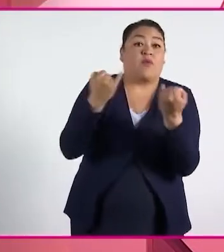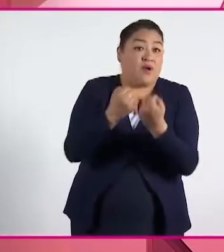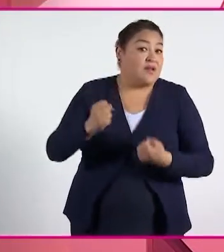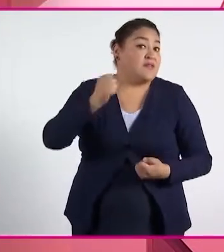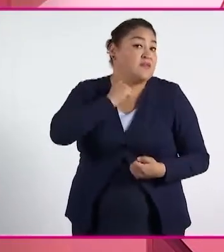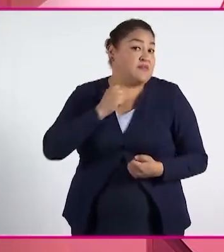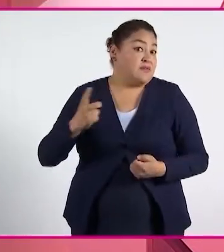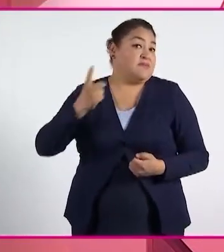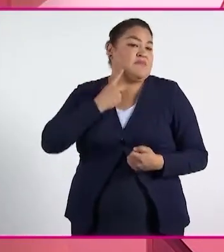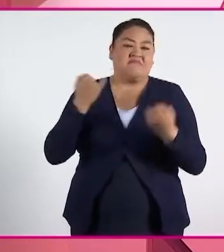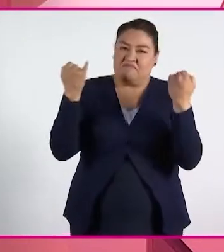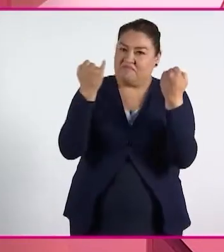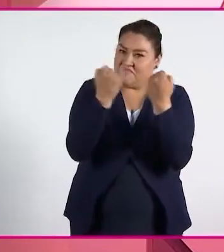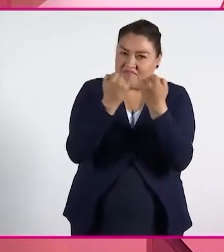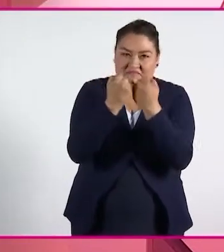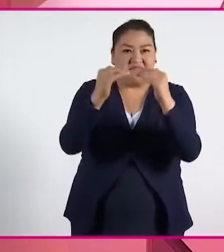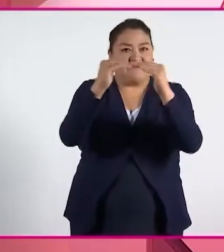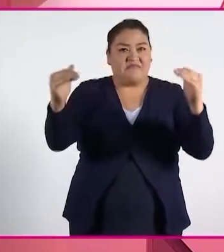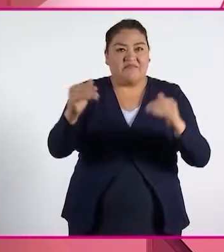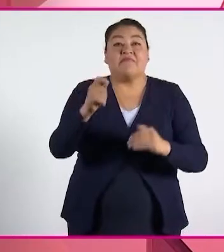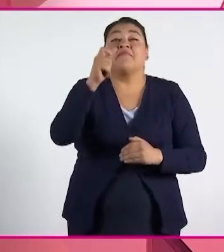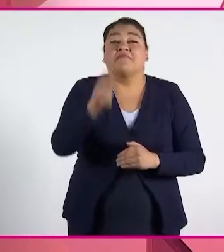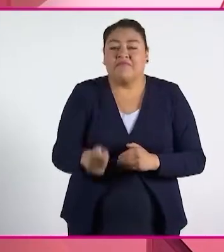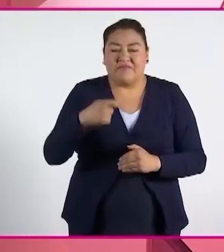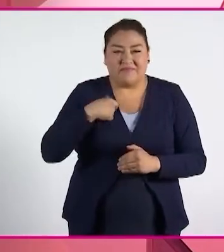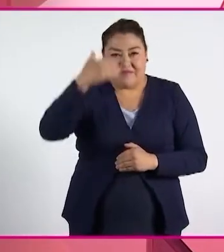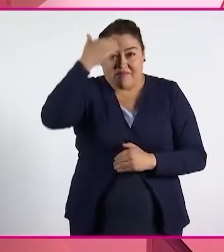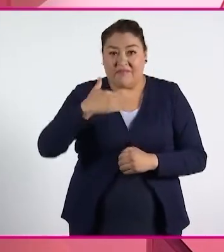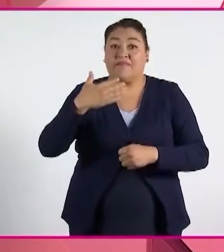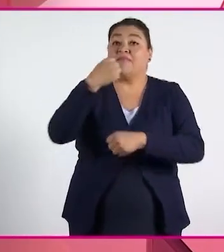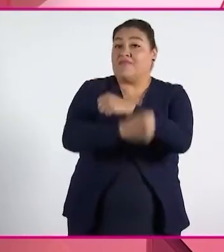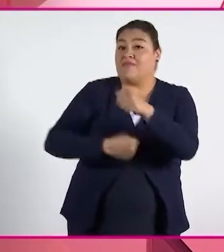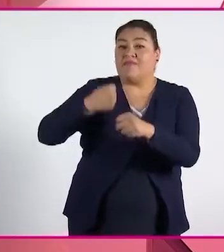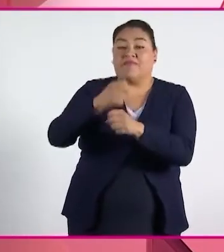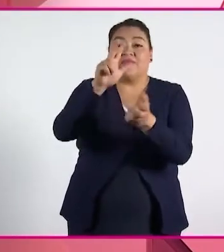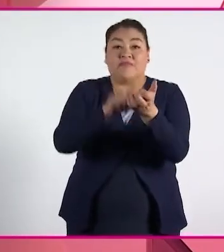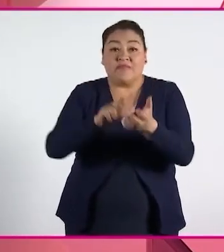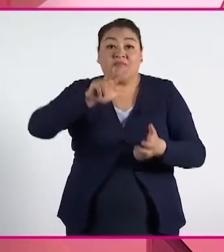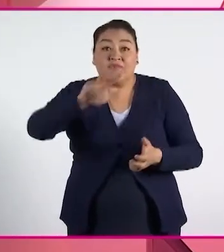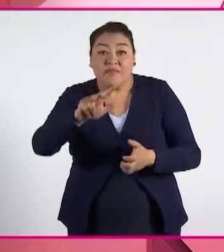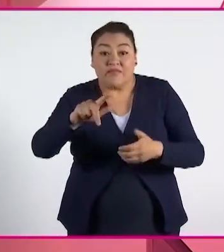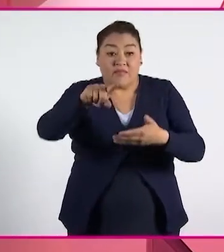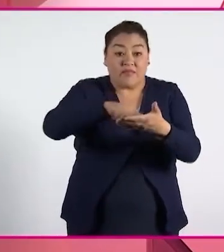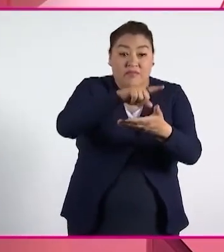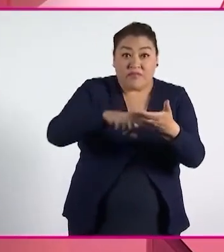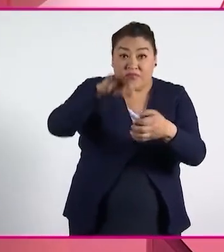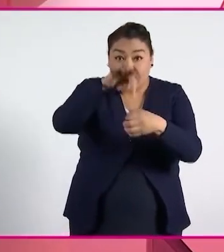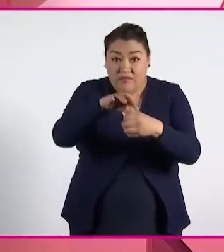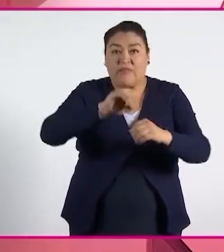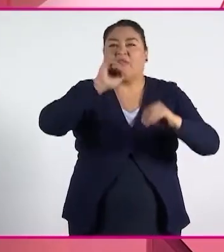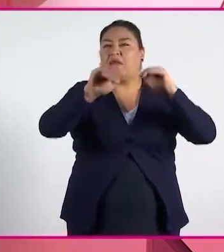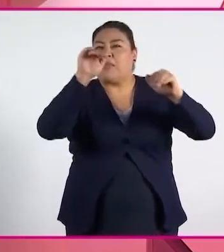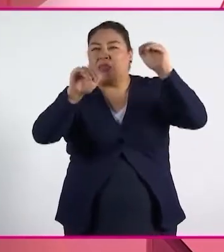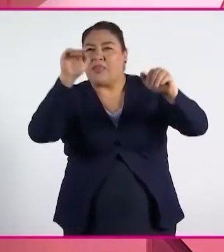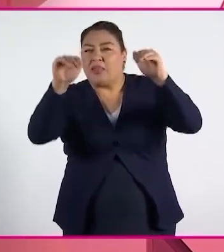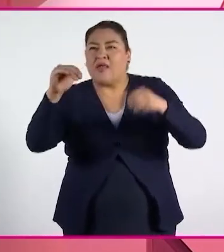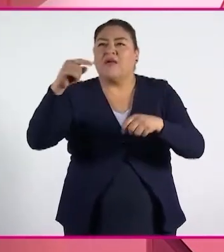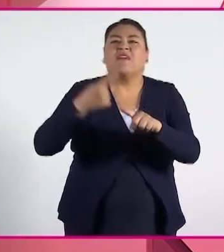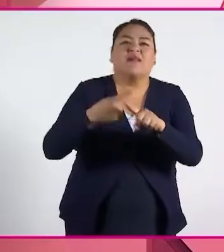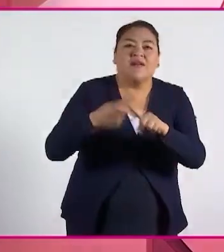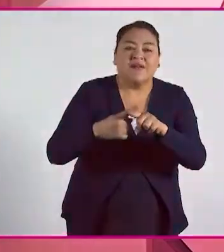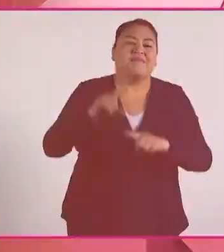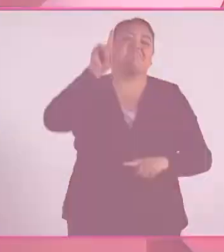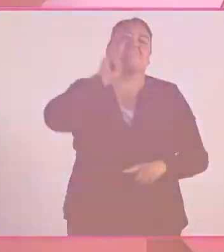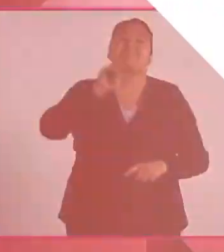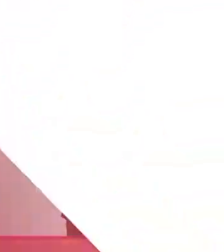Cámara de Diputados, con lo que podemos garantizar que en 2018 iremos a las campañas con la mayor participación de